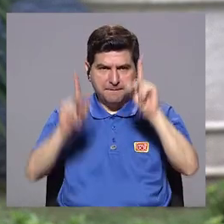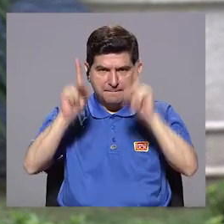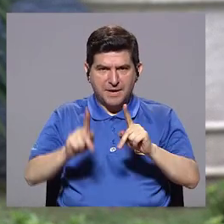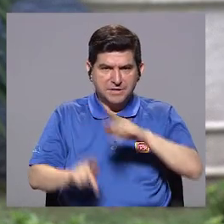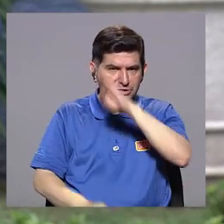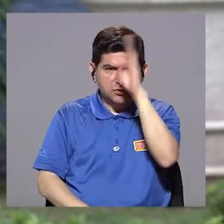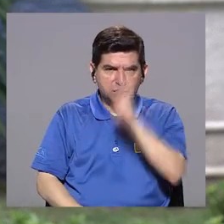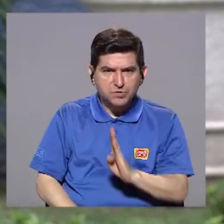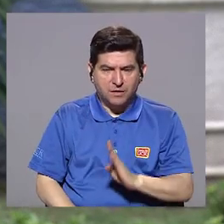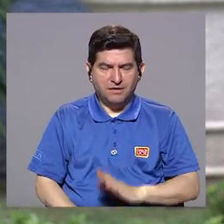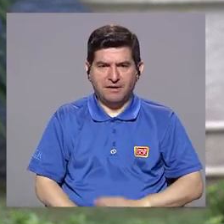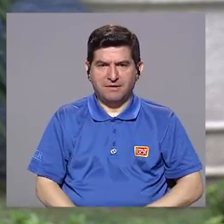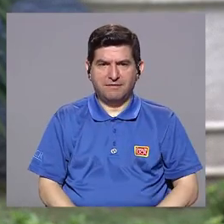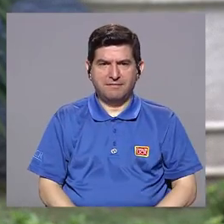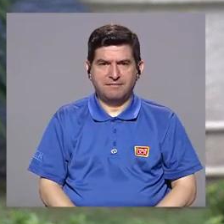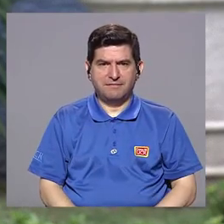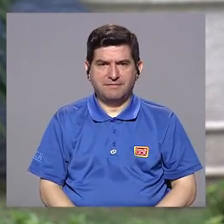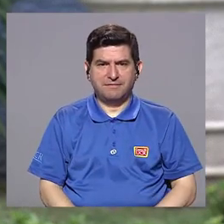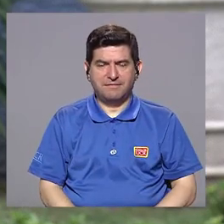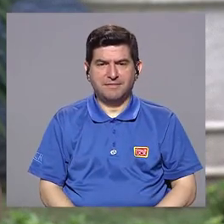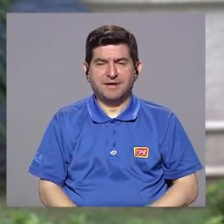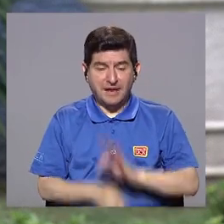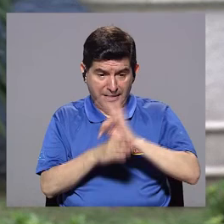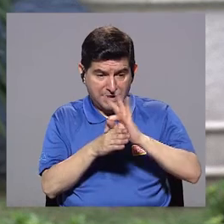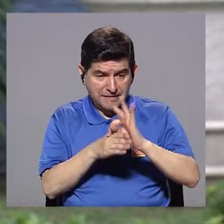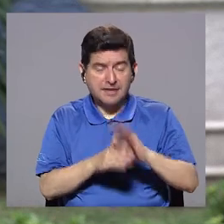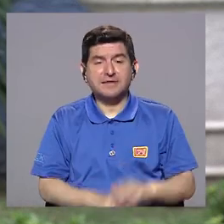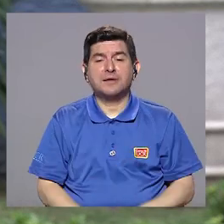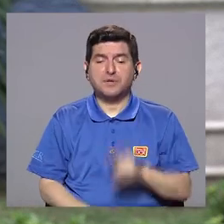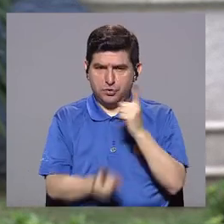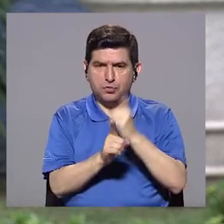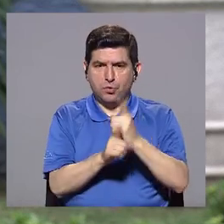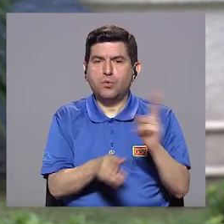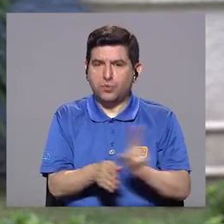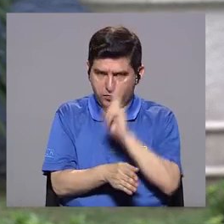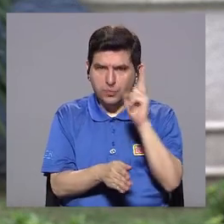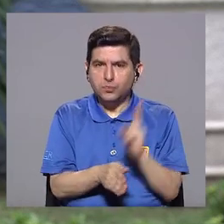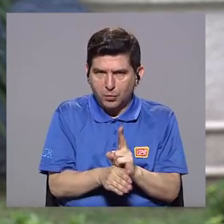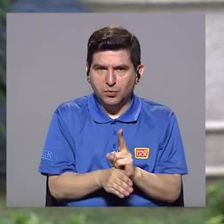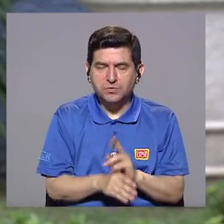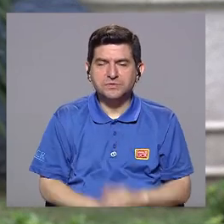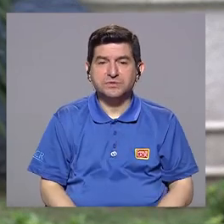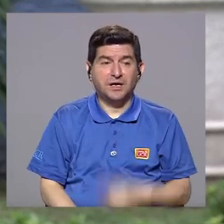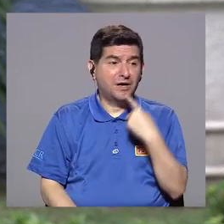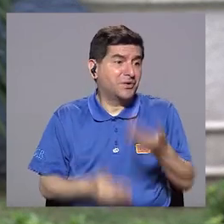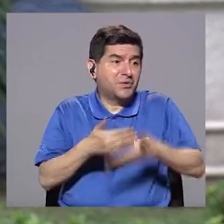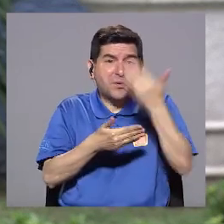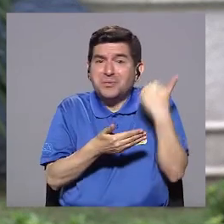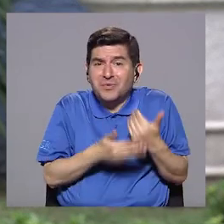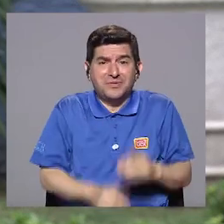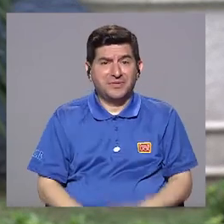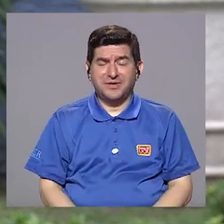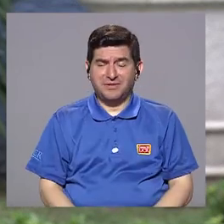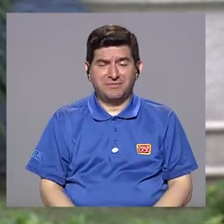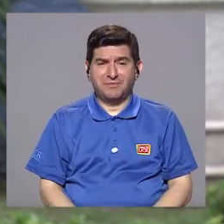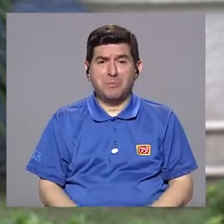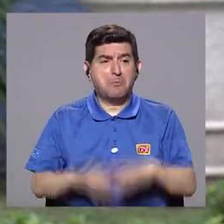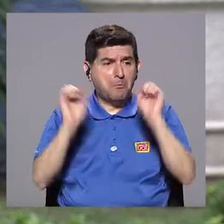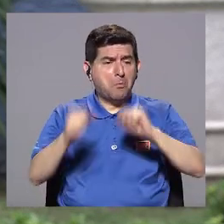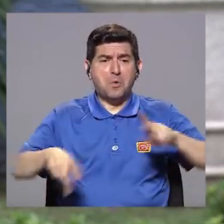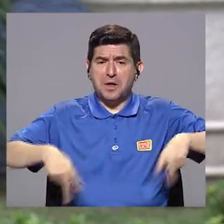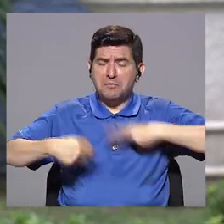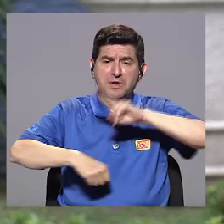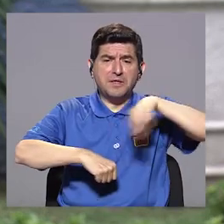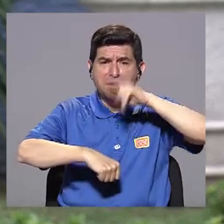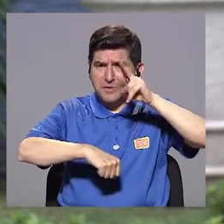persona con bipolaridad sometía a tratamiento, un tratamiento adecuado. Y, como les he dicho desde el principio, puede